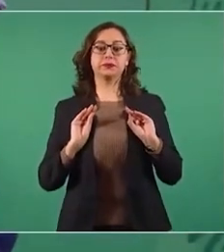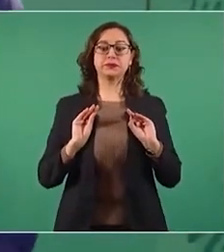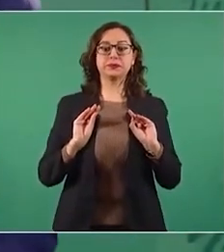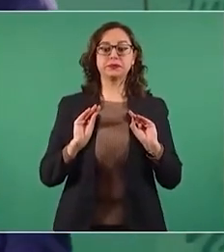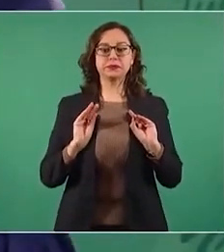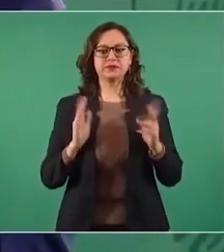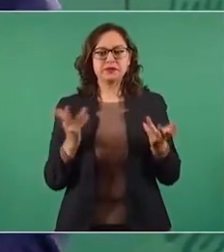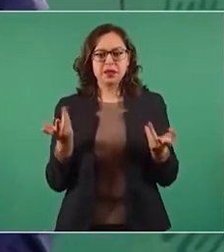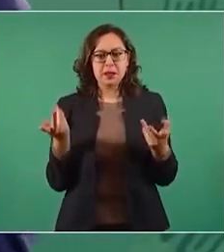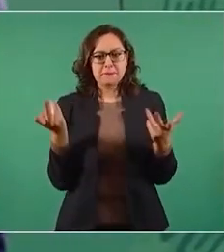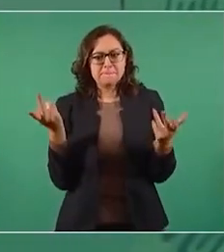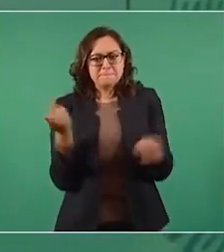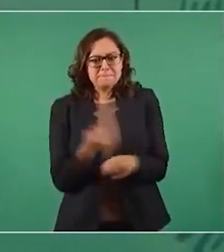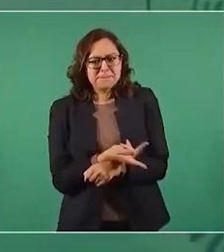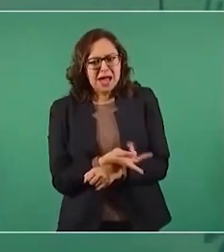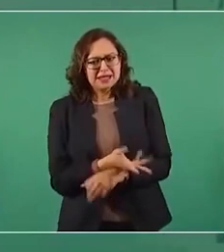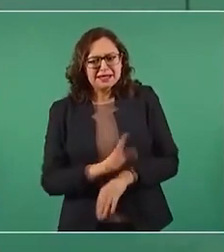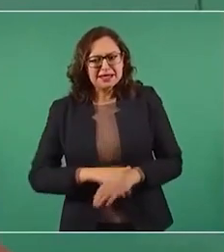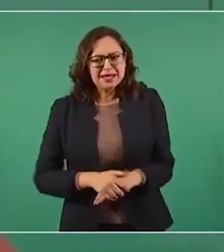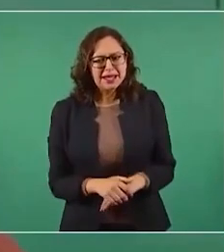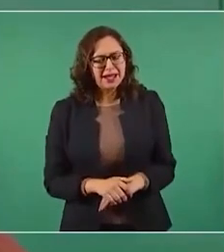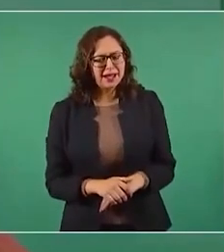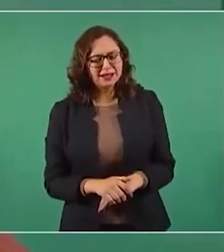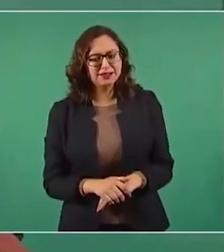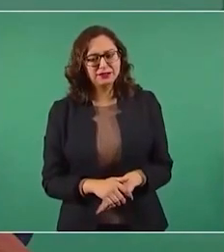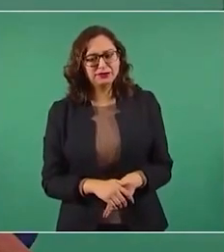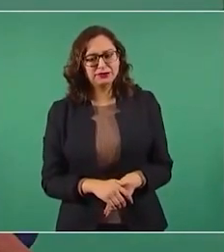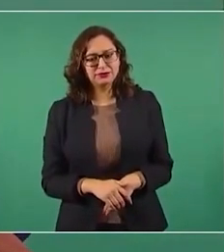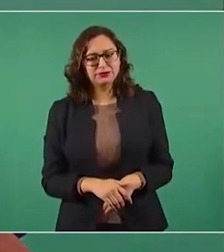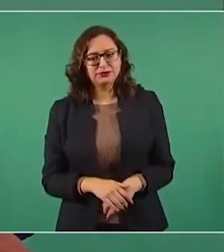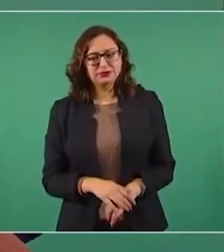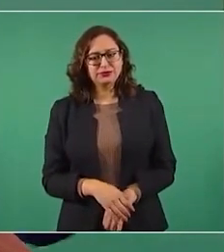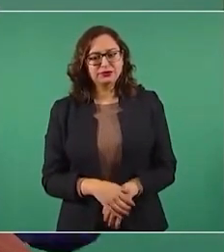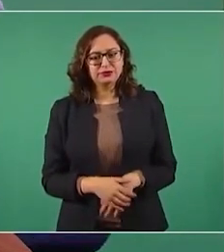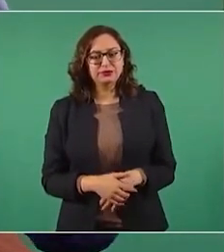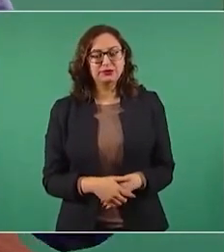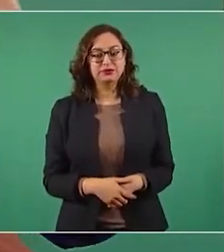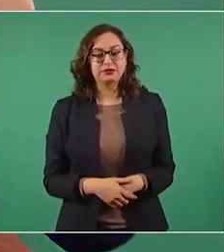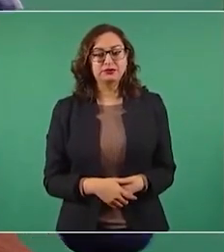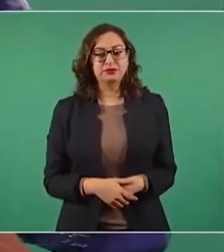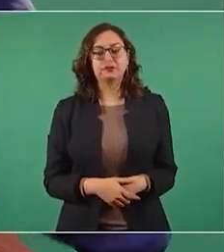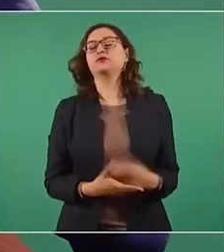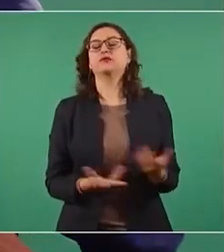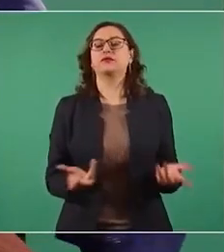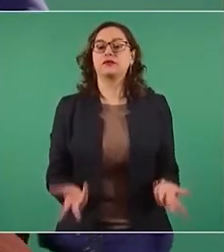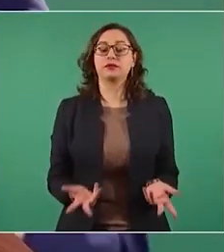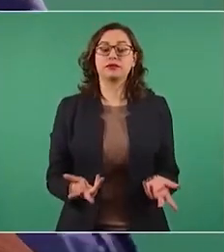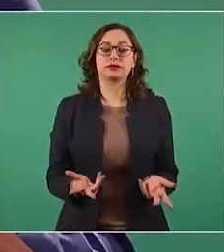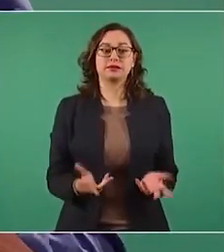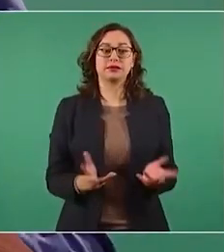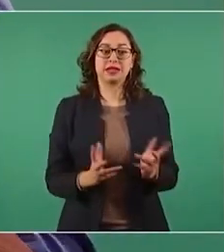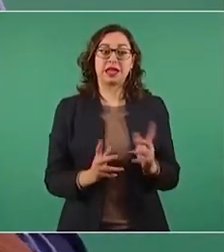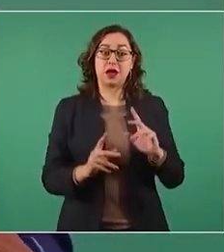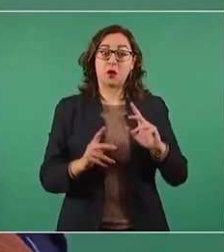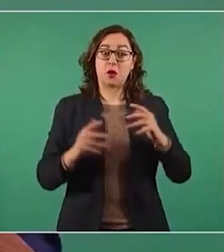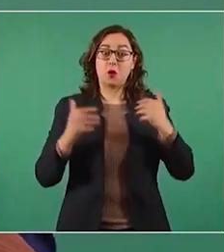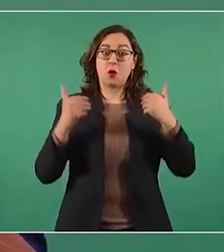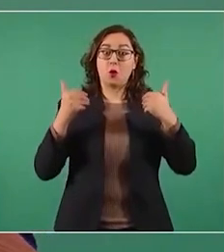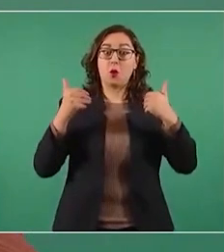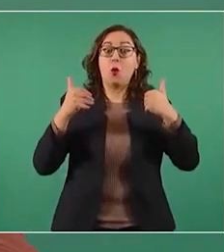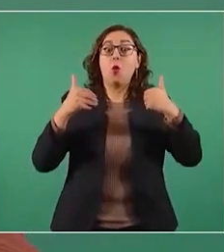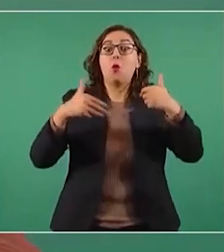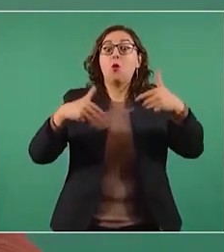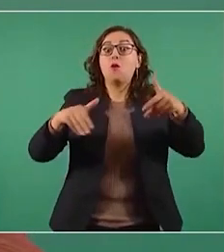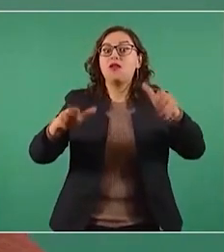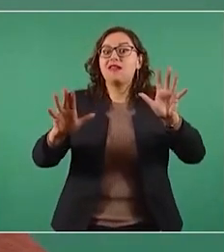Imagínense si hubiesen encontrado votos